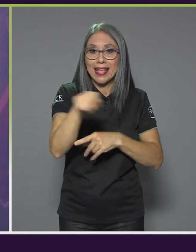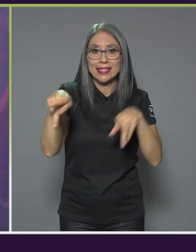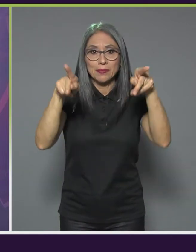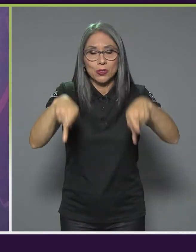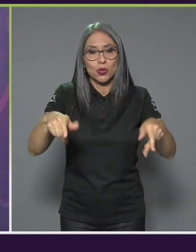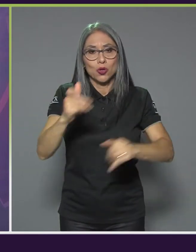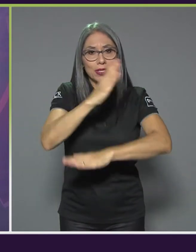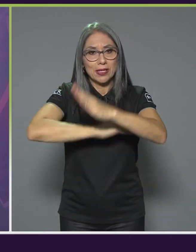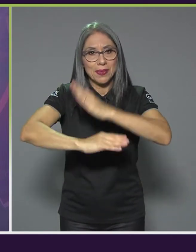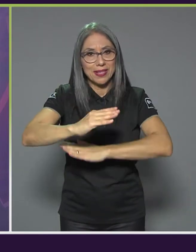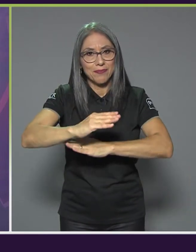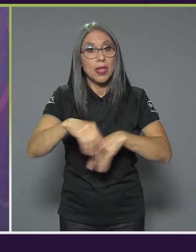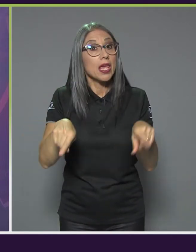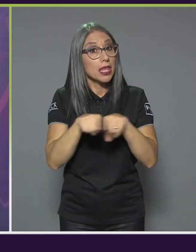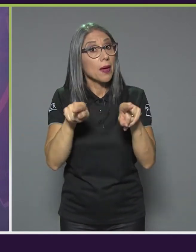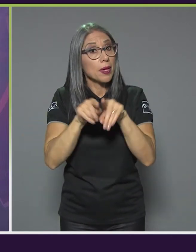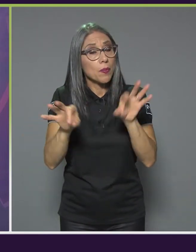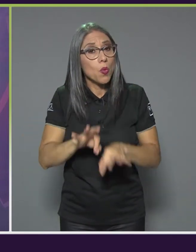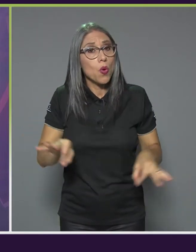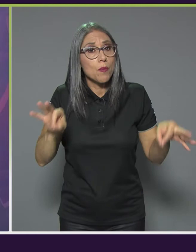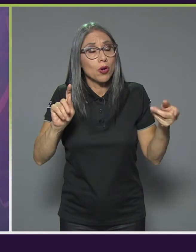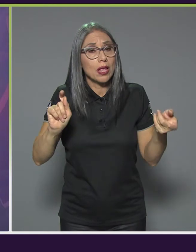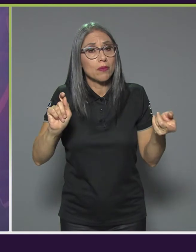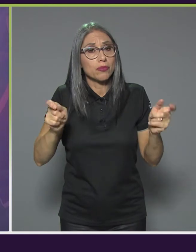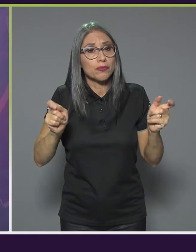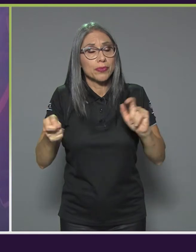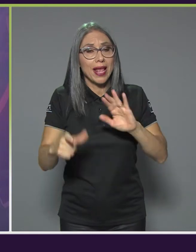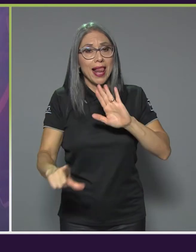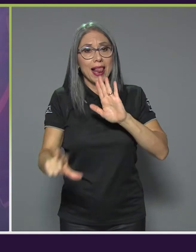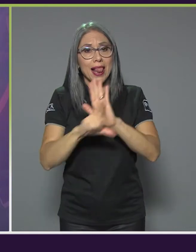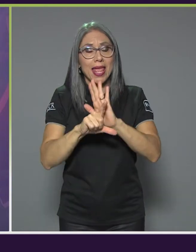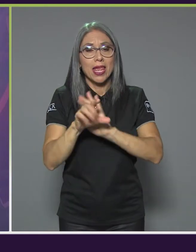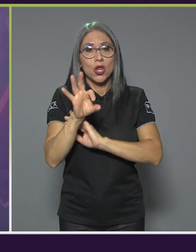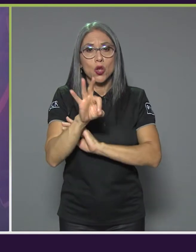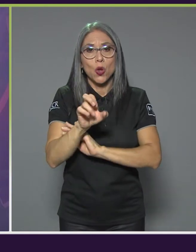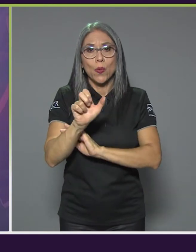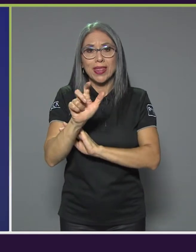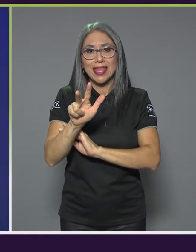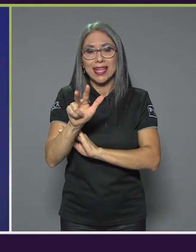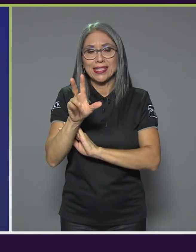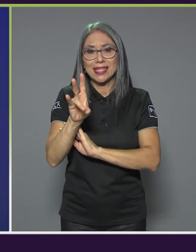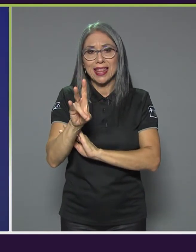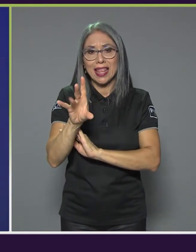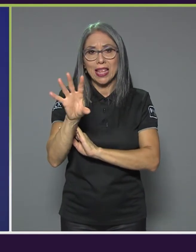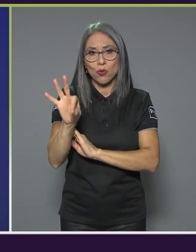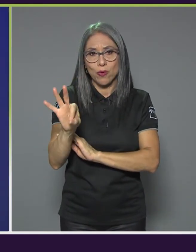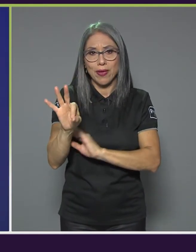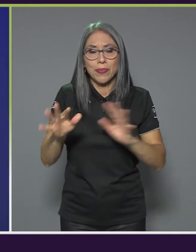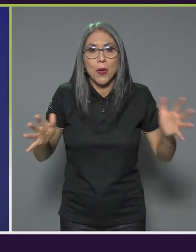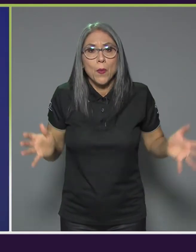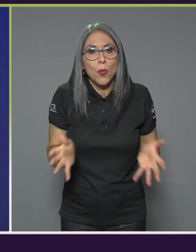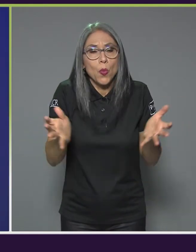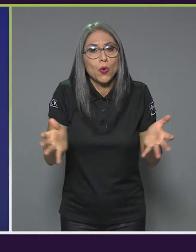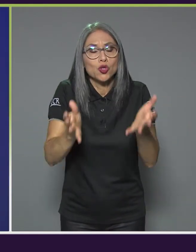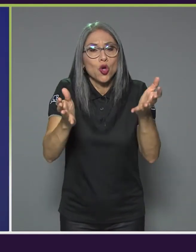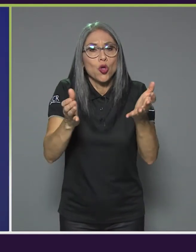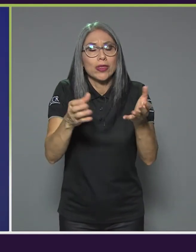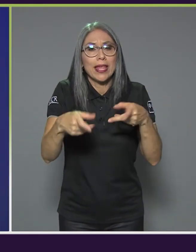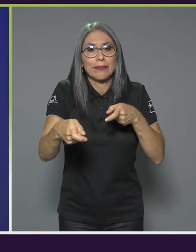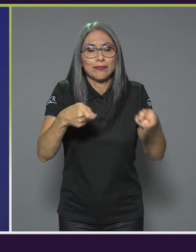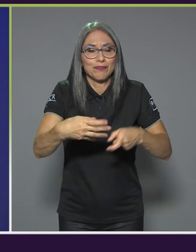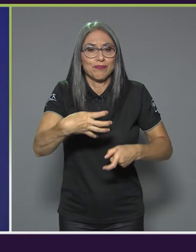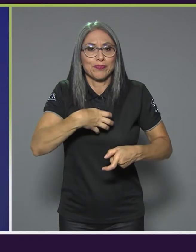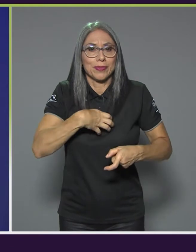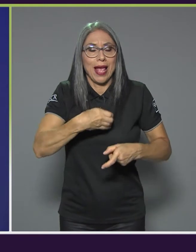reforma muy importante es la modificación a la ley 93-79 para la promoción de la autonomía personal de las